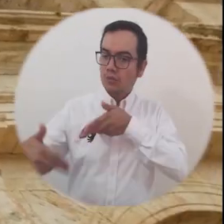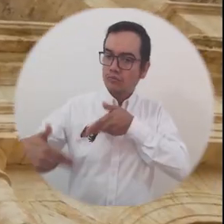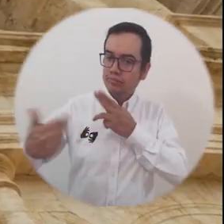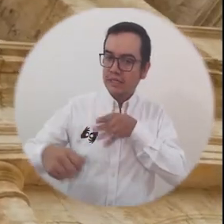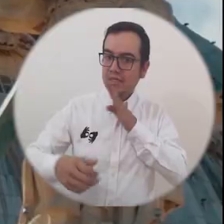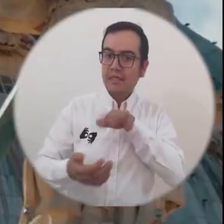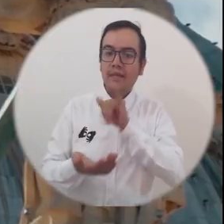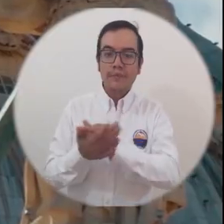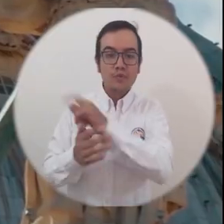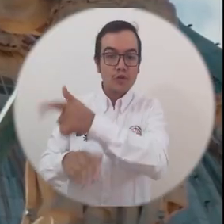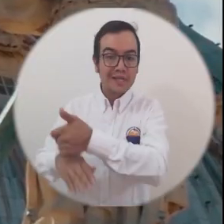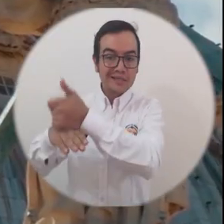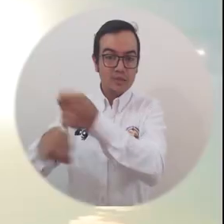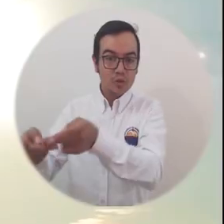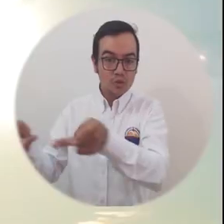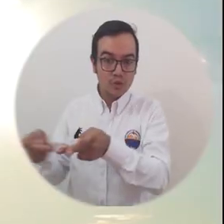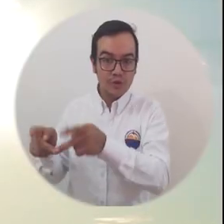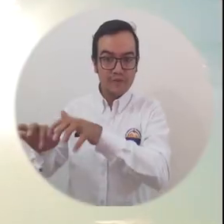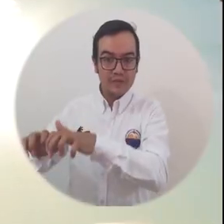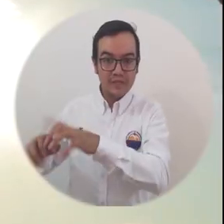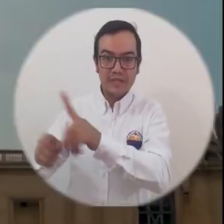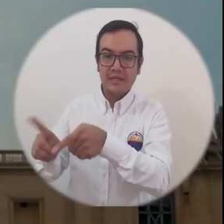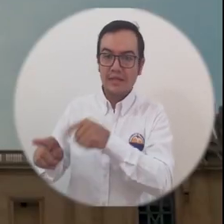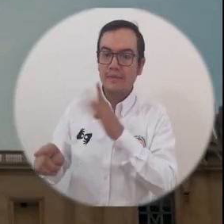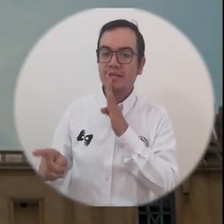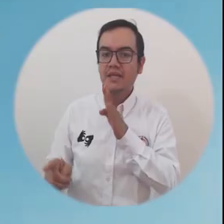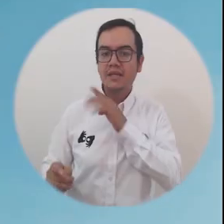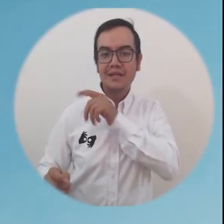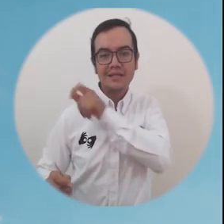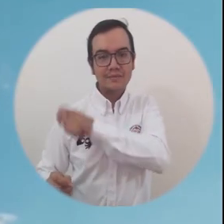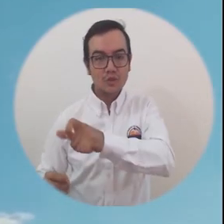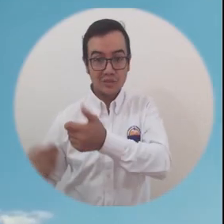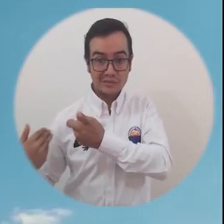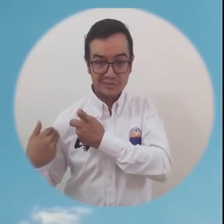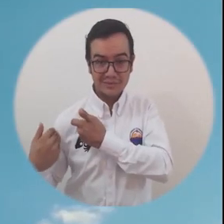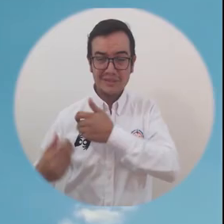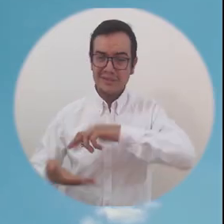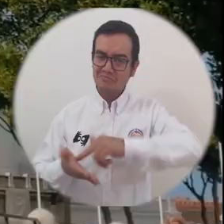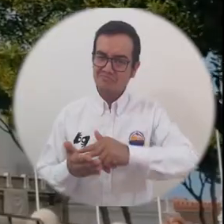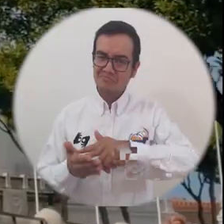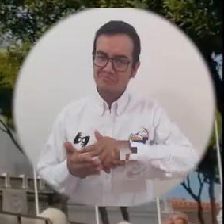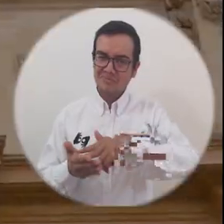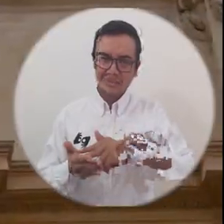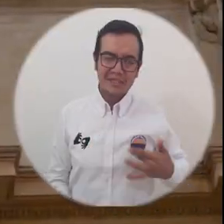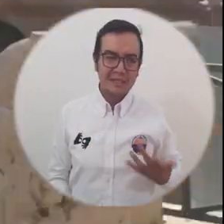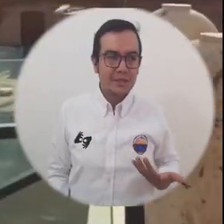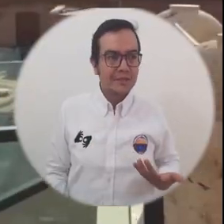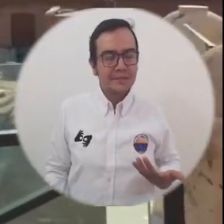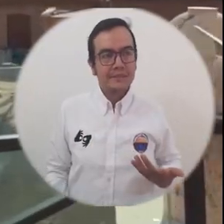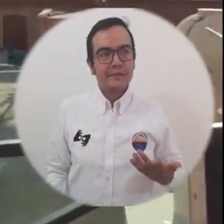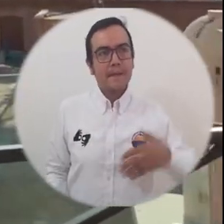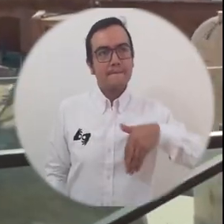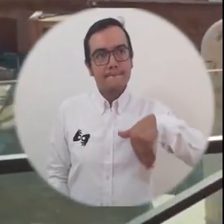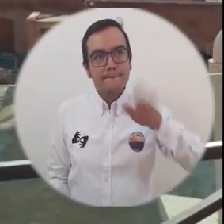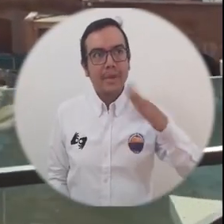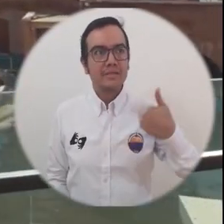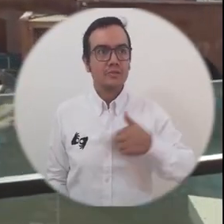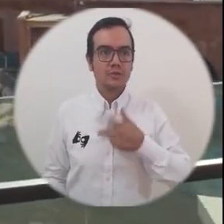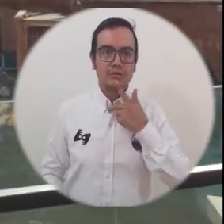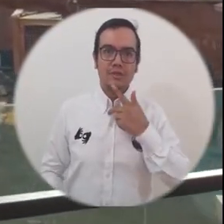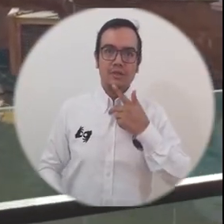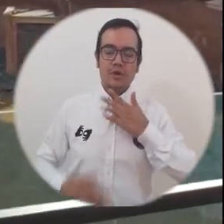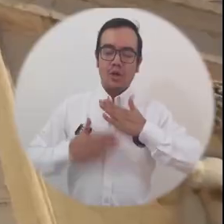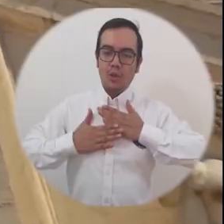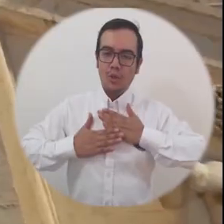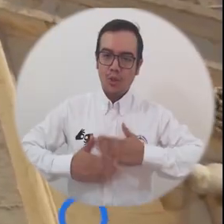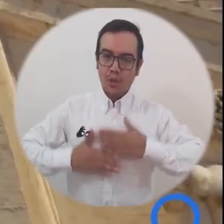también una videollamada con el director de la oficina y con los diferentes chicos a cargo de todos estos procesos entonces todo eso ha sido como un factor que nos